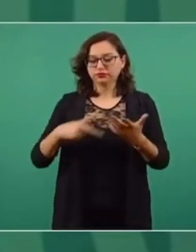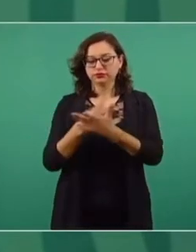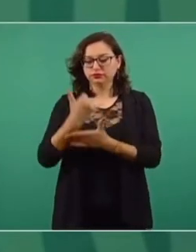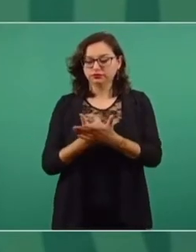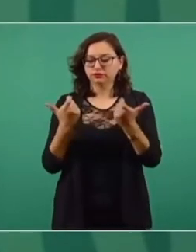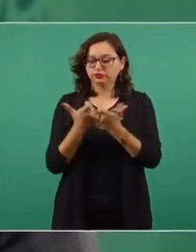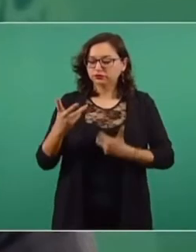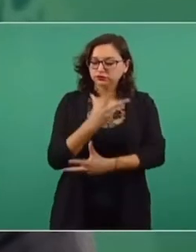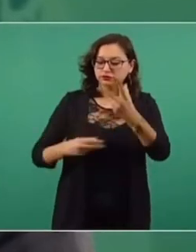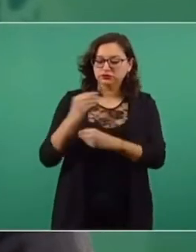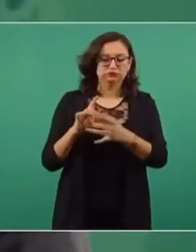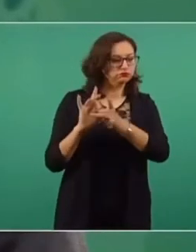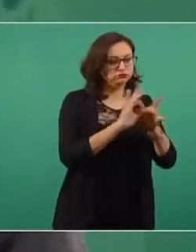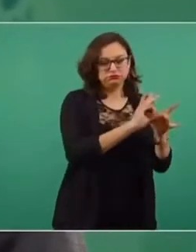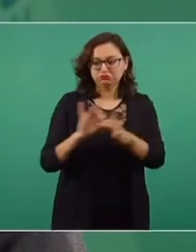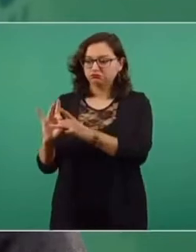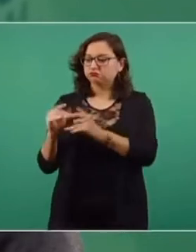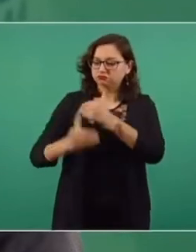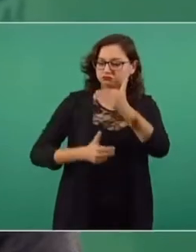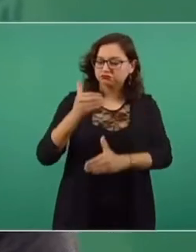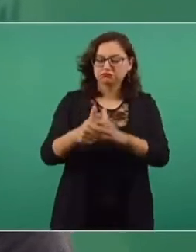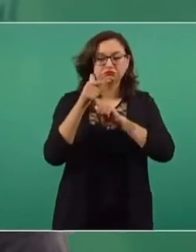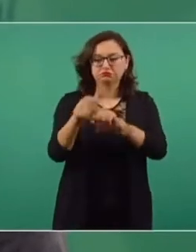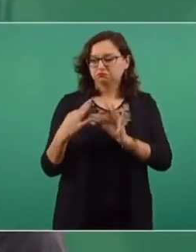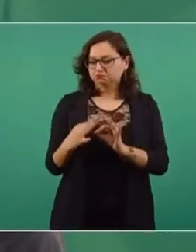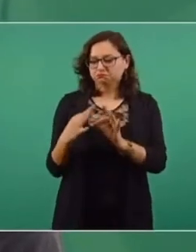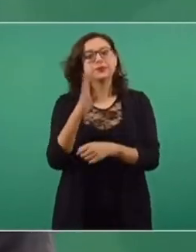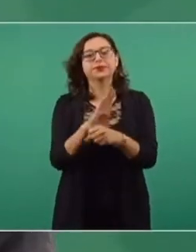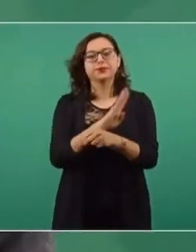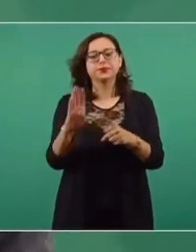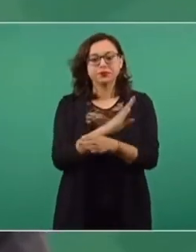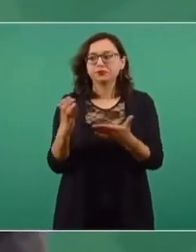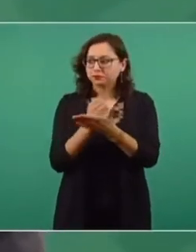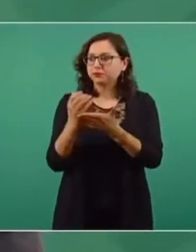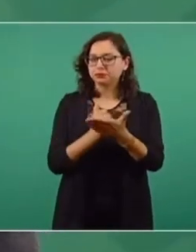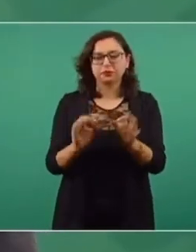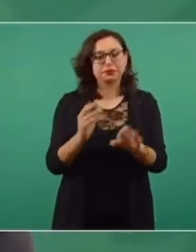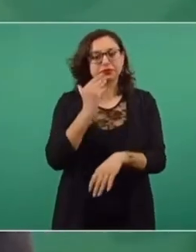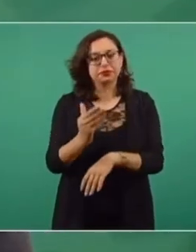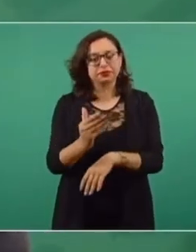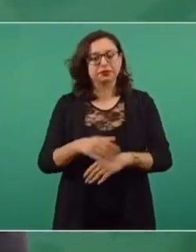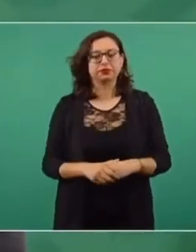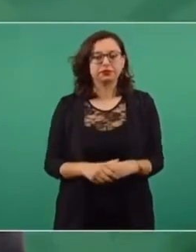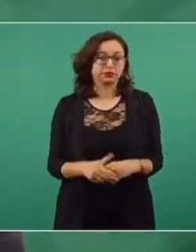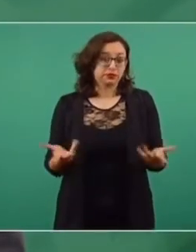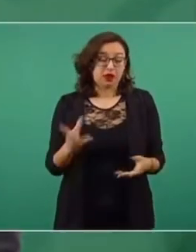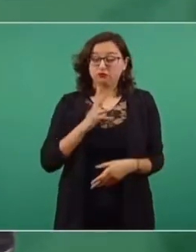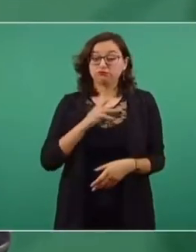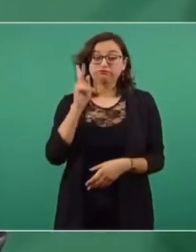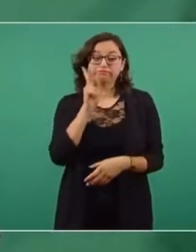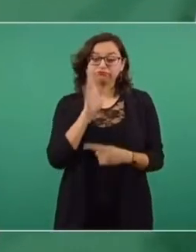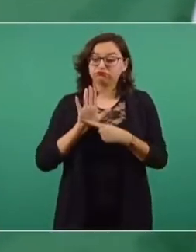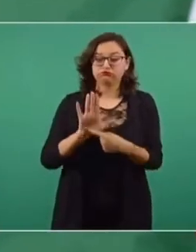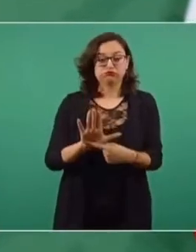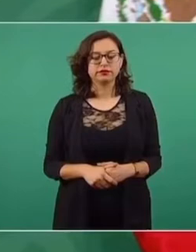que nos ha dado buenos resultados, como lo demuestran los hechos.